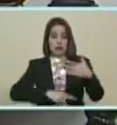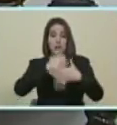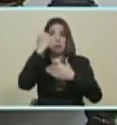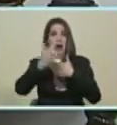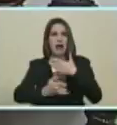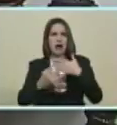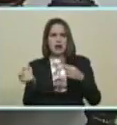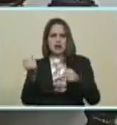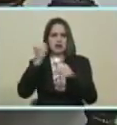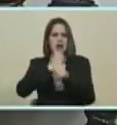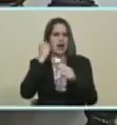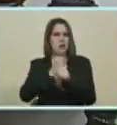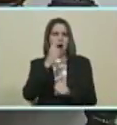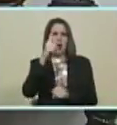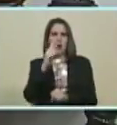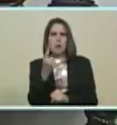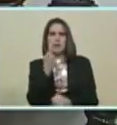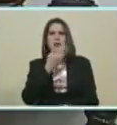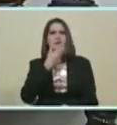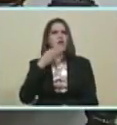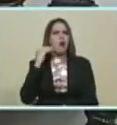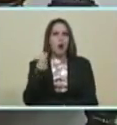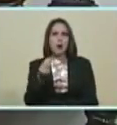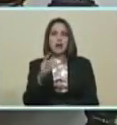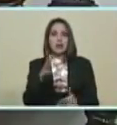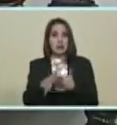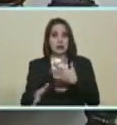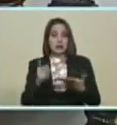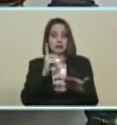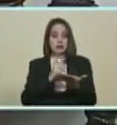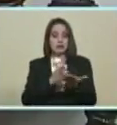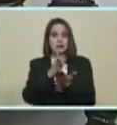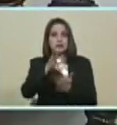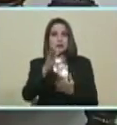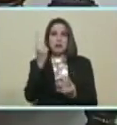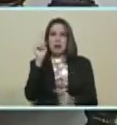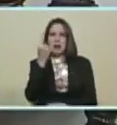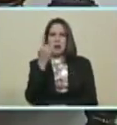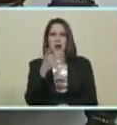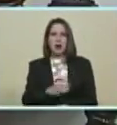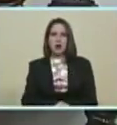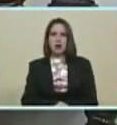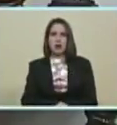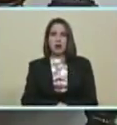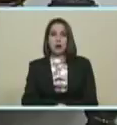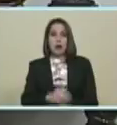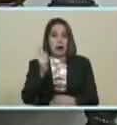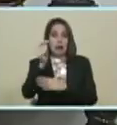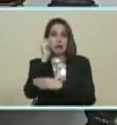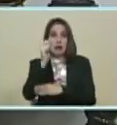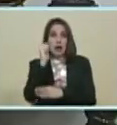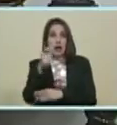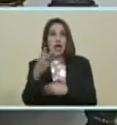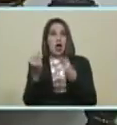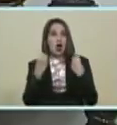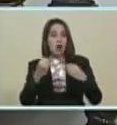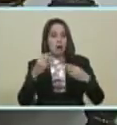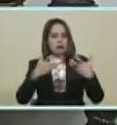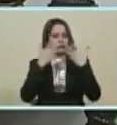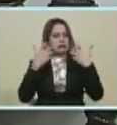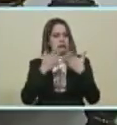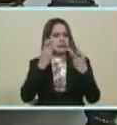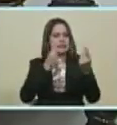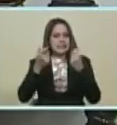Juvenil... ...la juventud... ...del PSUV... ...en la primera línea... ...en las tareas... ...de la lucha... ...contra la guerra